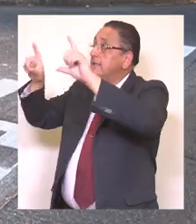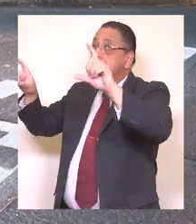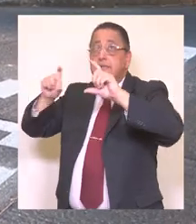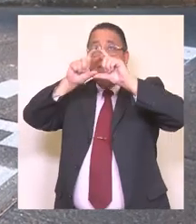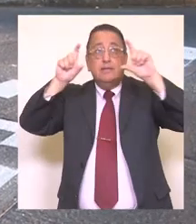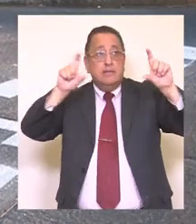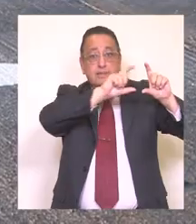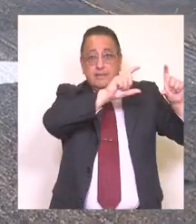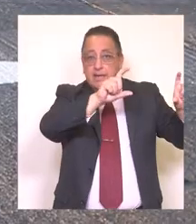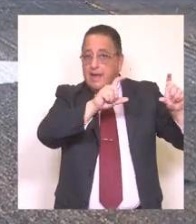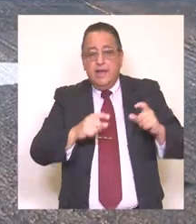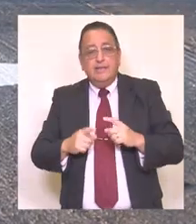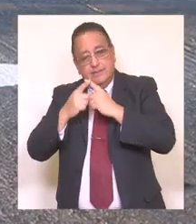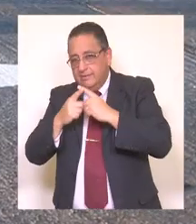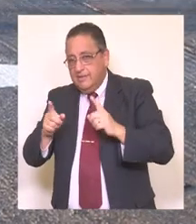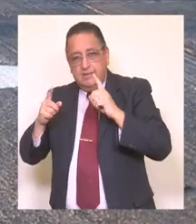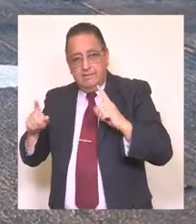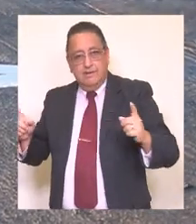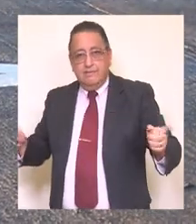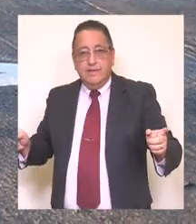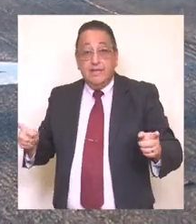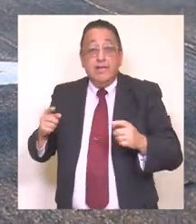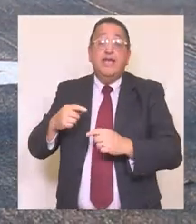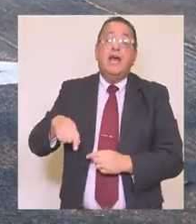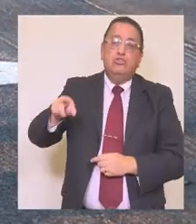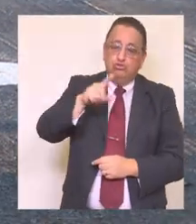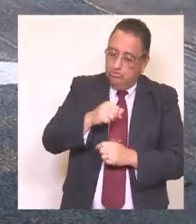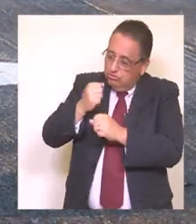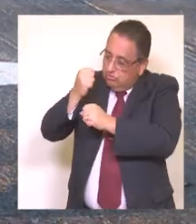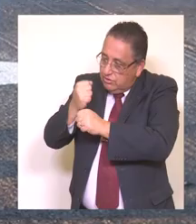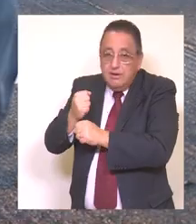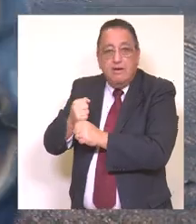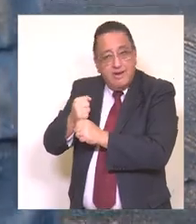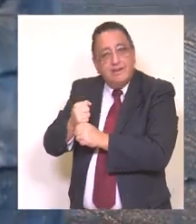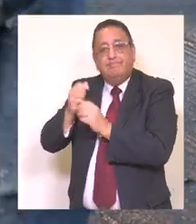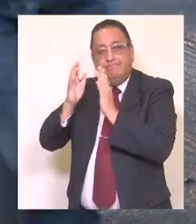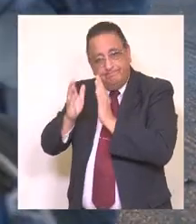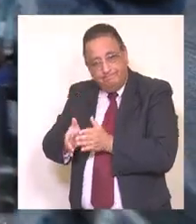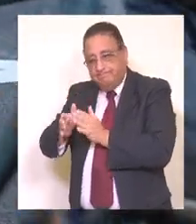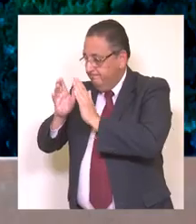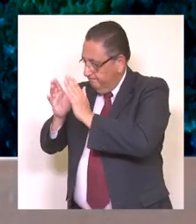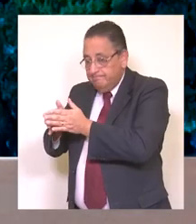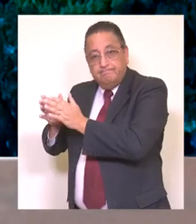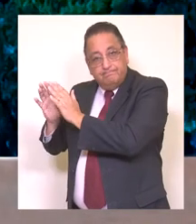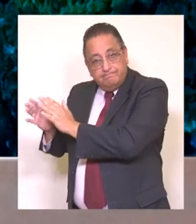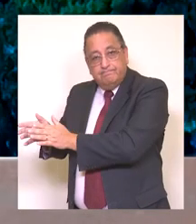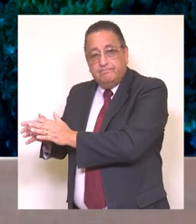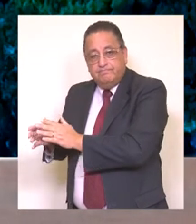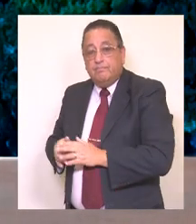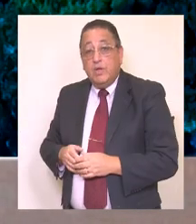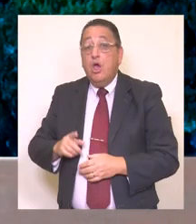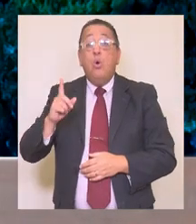señalética en la comuna, lo cual nos permite trabajar también de una manera mucho más ordenada. Por